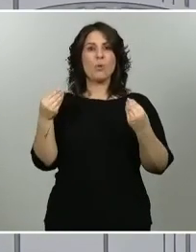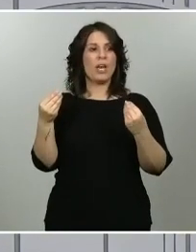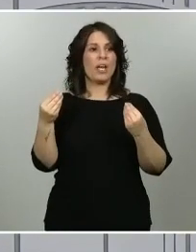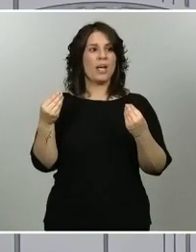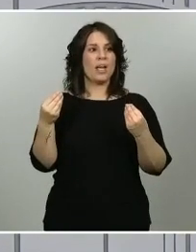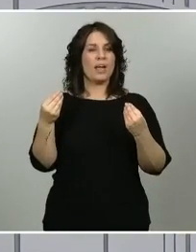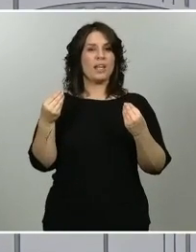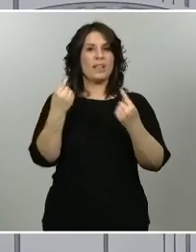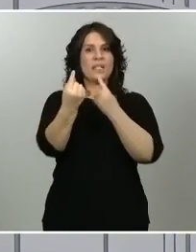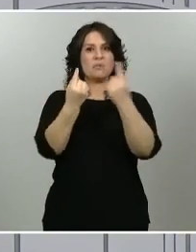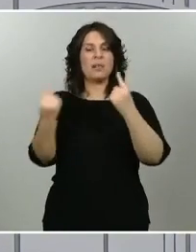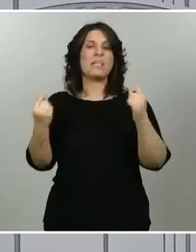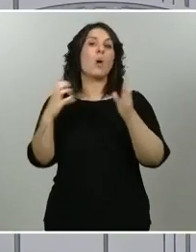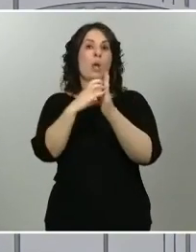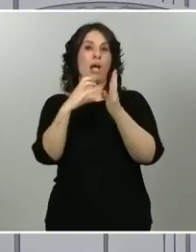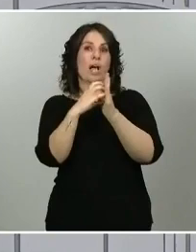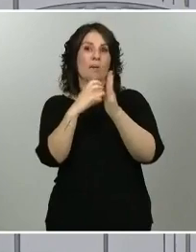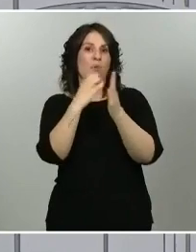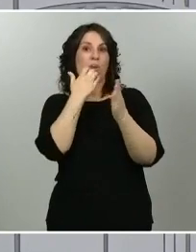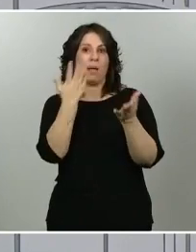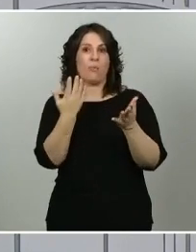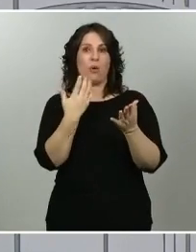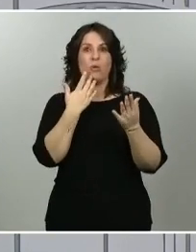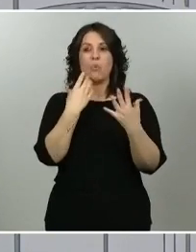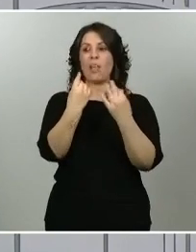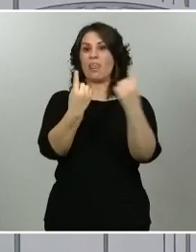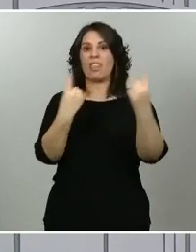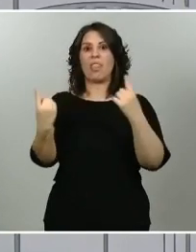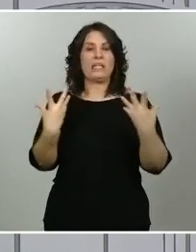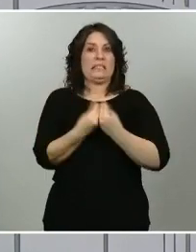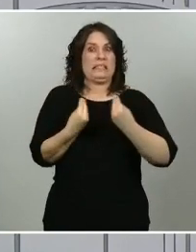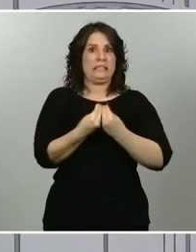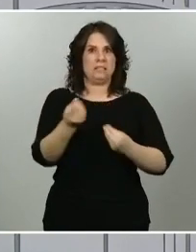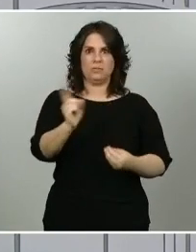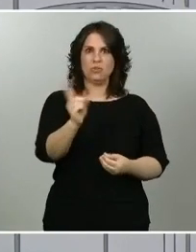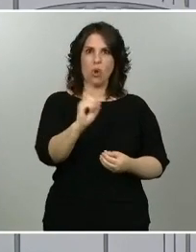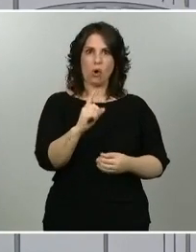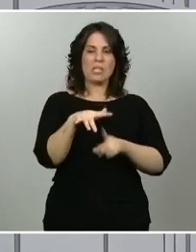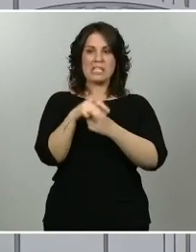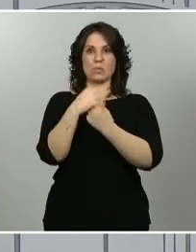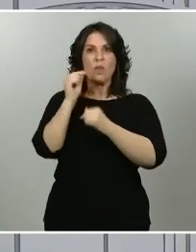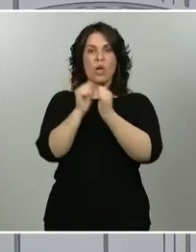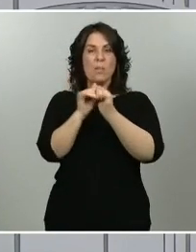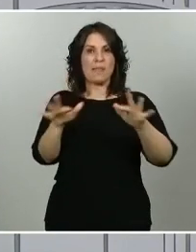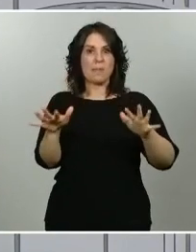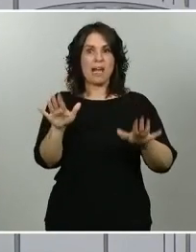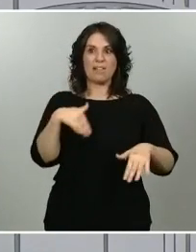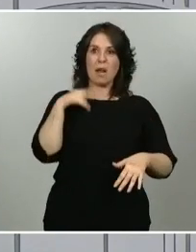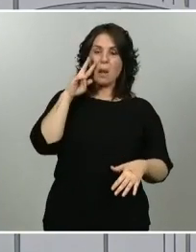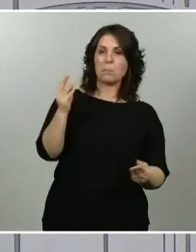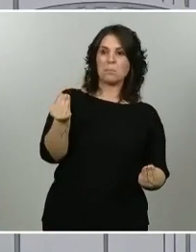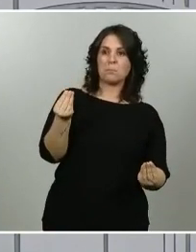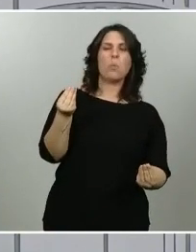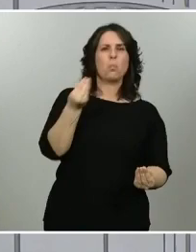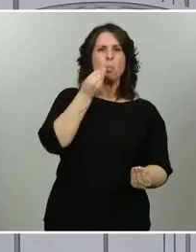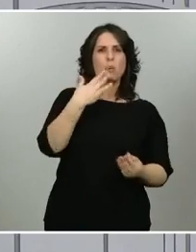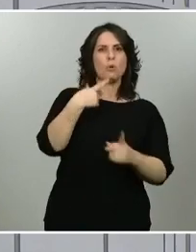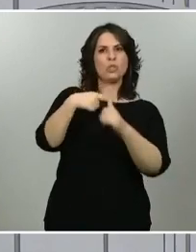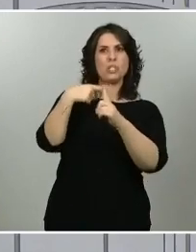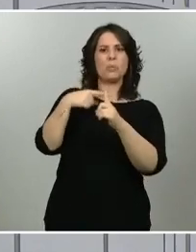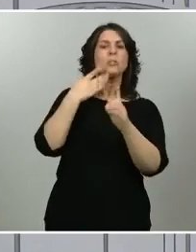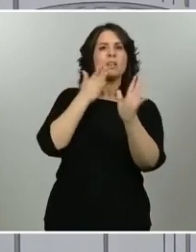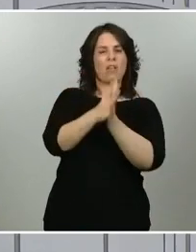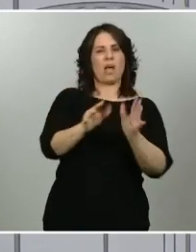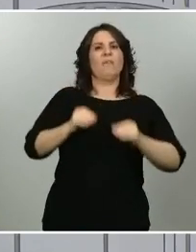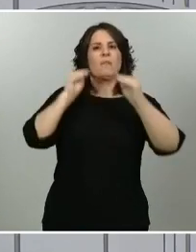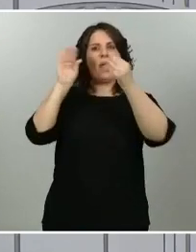también tener una situación epidemiológica actual muy favorable. Las otras tres provincias, por su